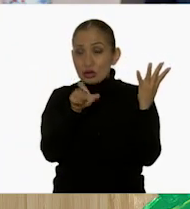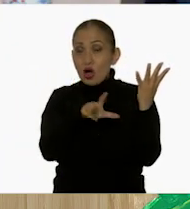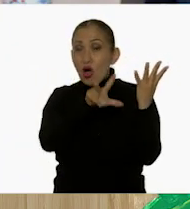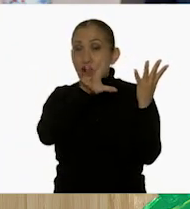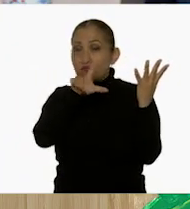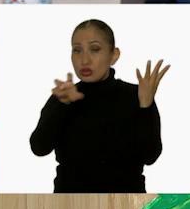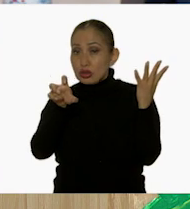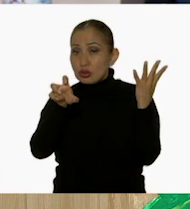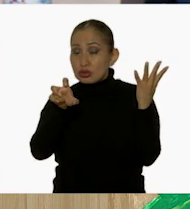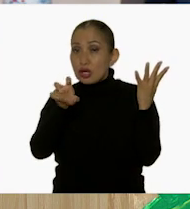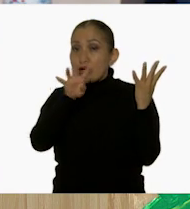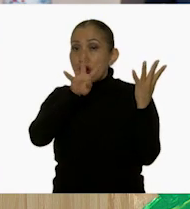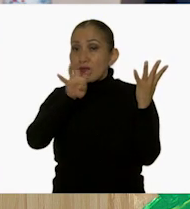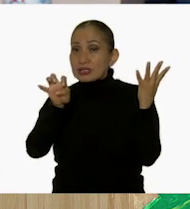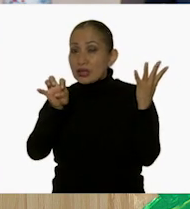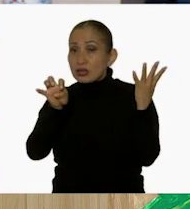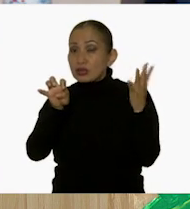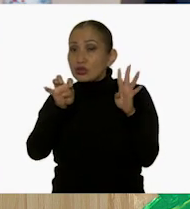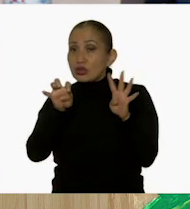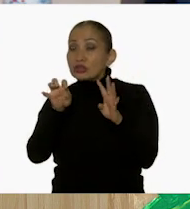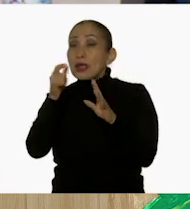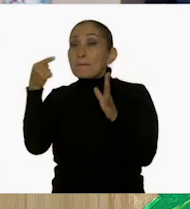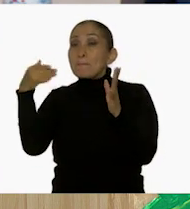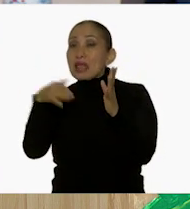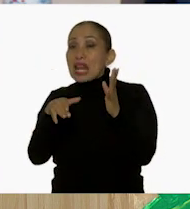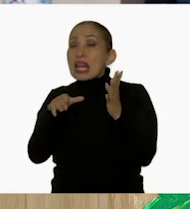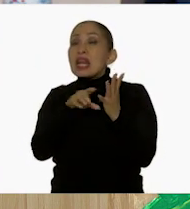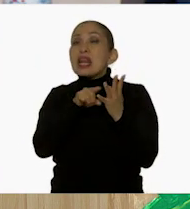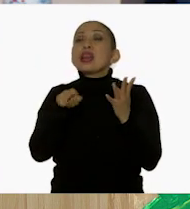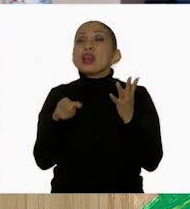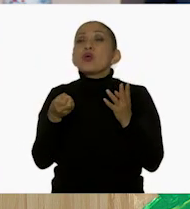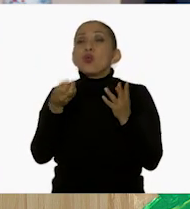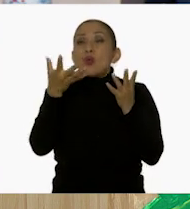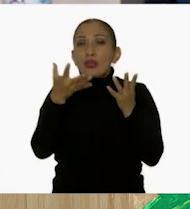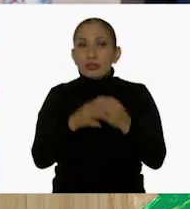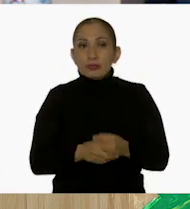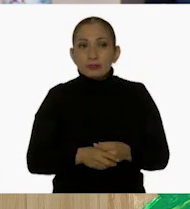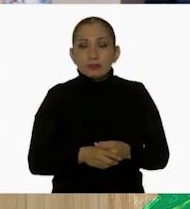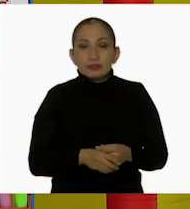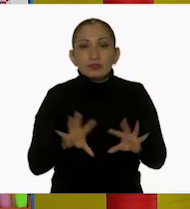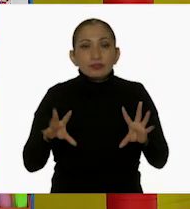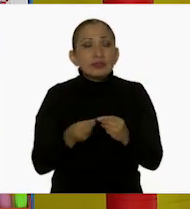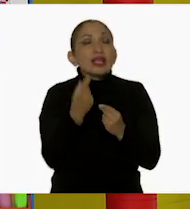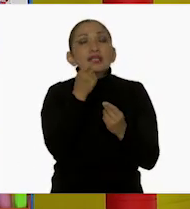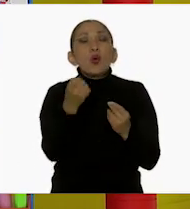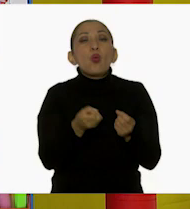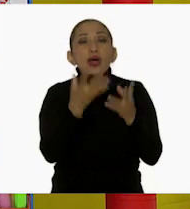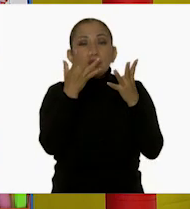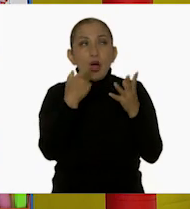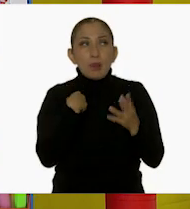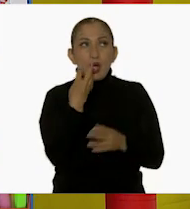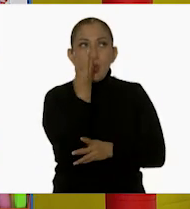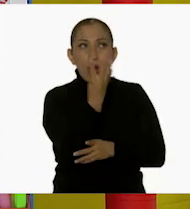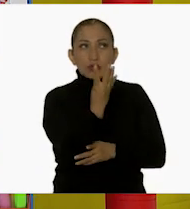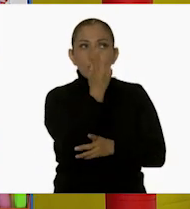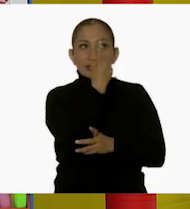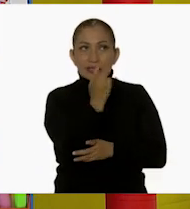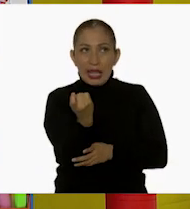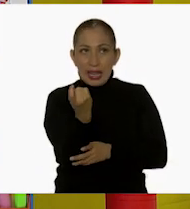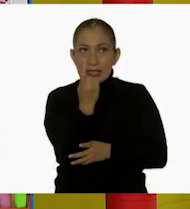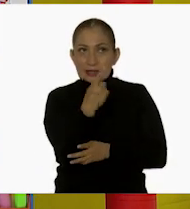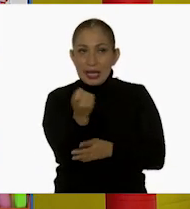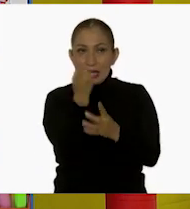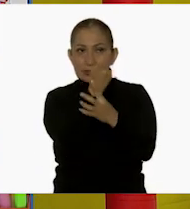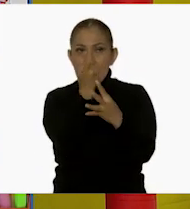800, 900 y mil. Muy bien. Muy bien. ¿Cuántas centenas son? A mí me dan cuatro centenas